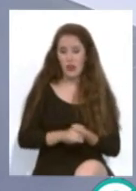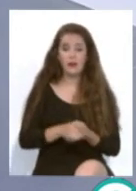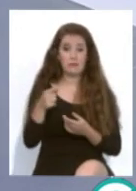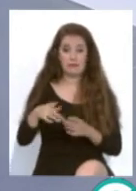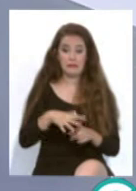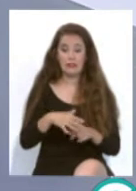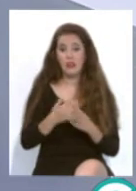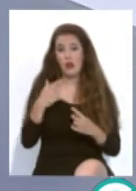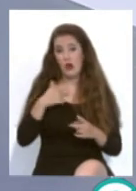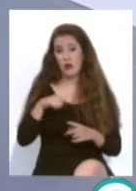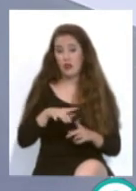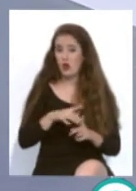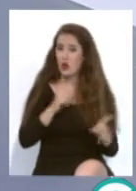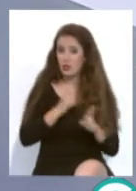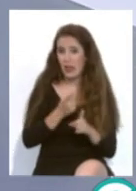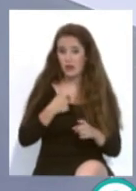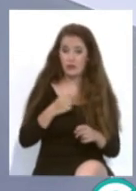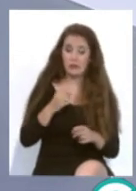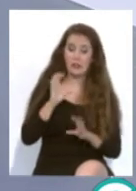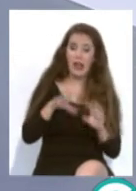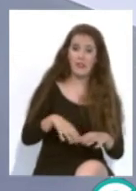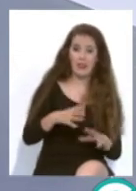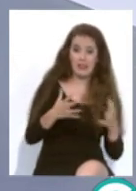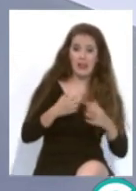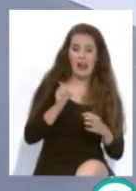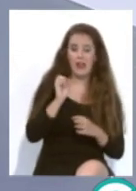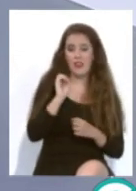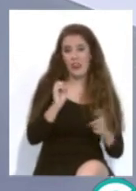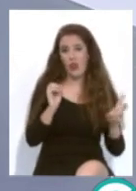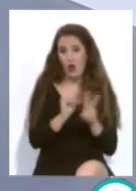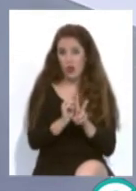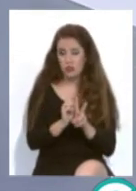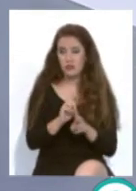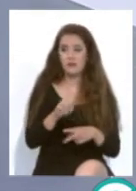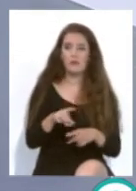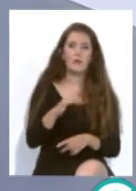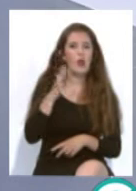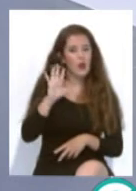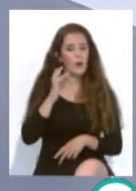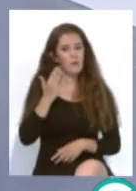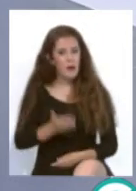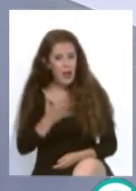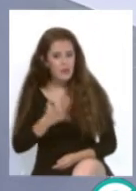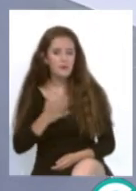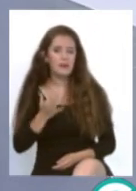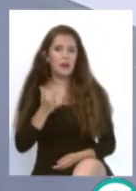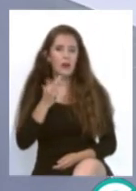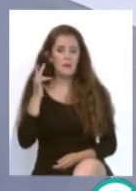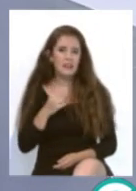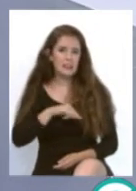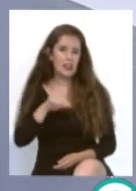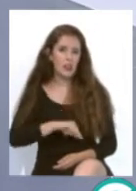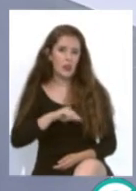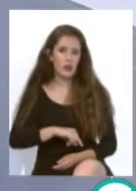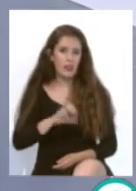ocurre todo lo contrario el Cádiz ha ganado 0-2 pero más que ese 0-2 fueron las sensaciones que fue 0-2 pero podría ser 0